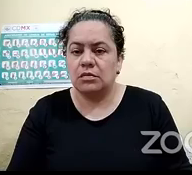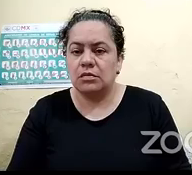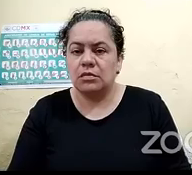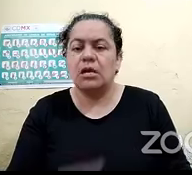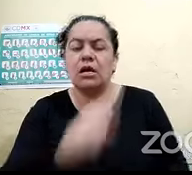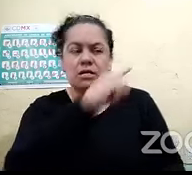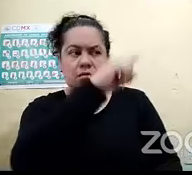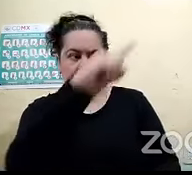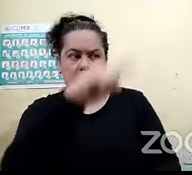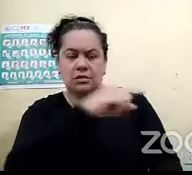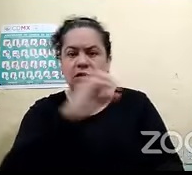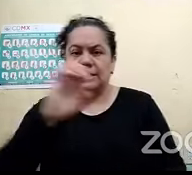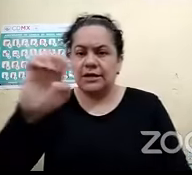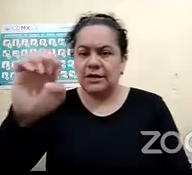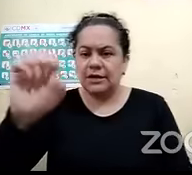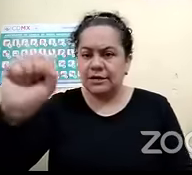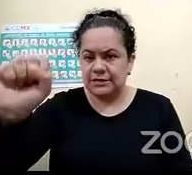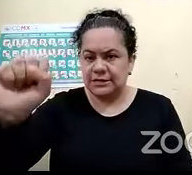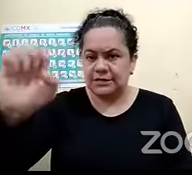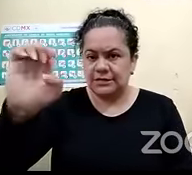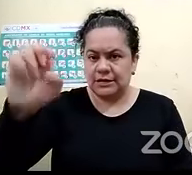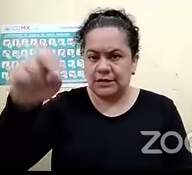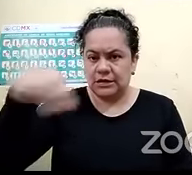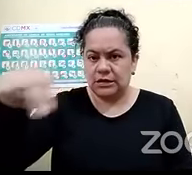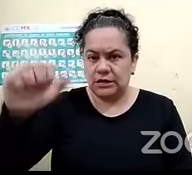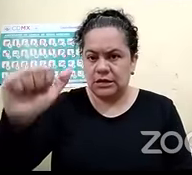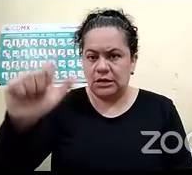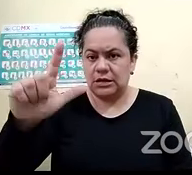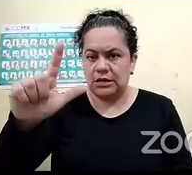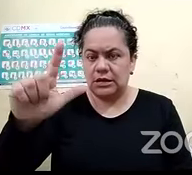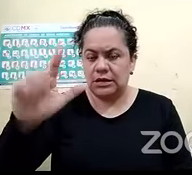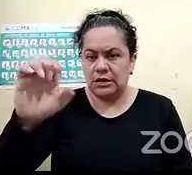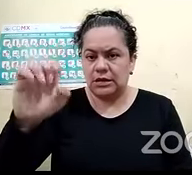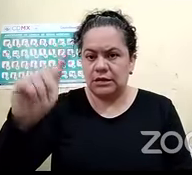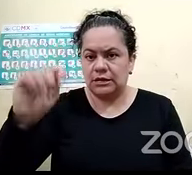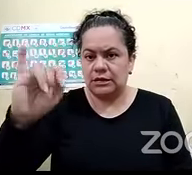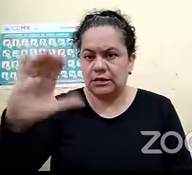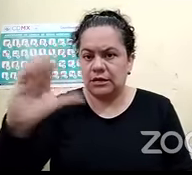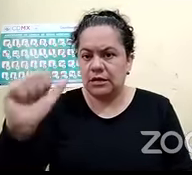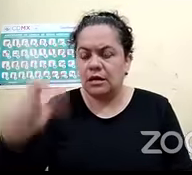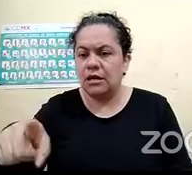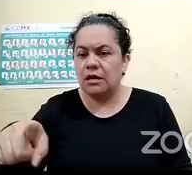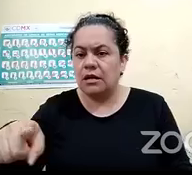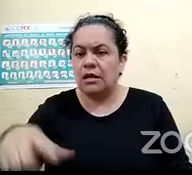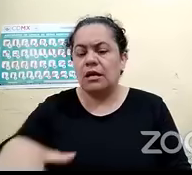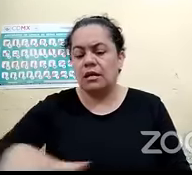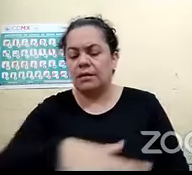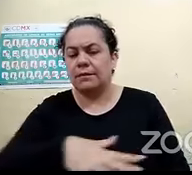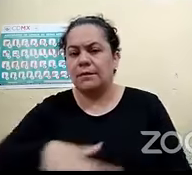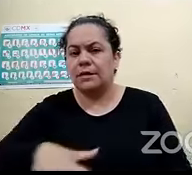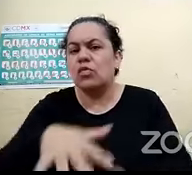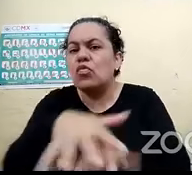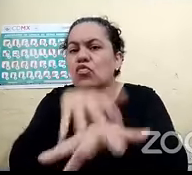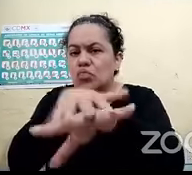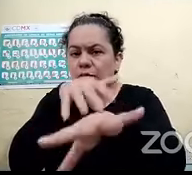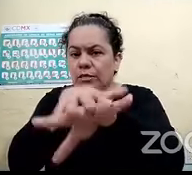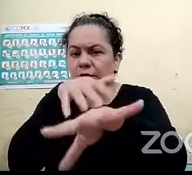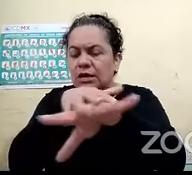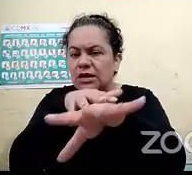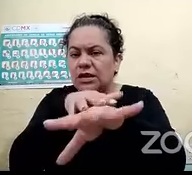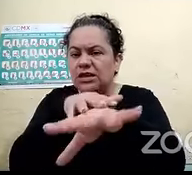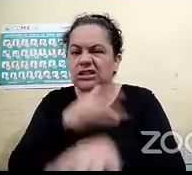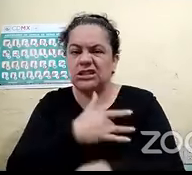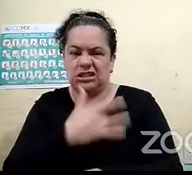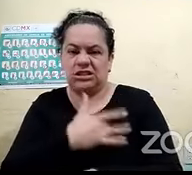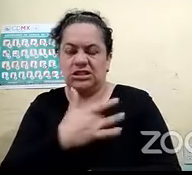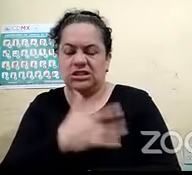no sé ya sea en el piso para sentir algunas señales con los pies un letrero en